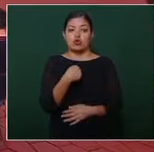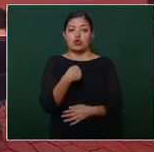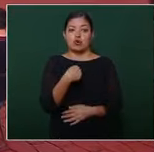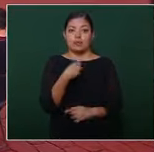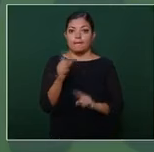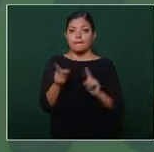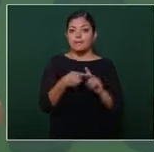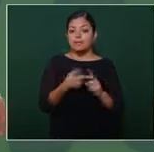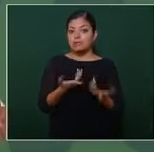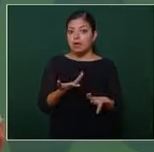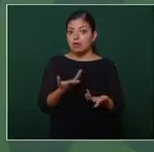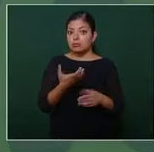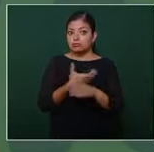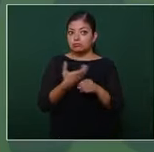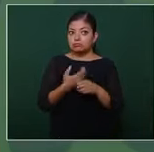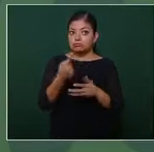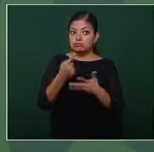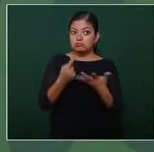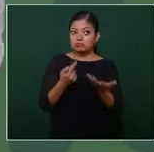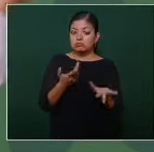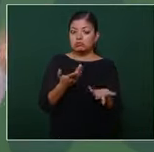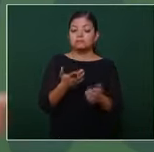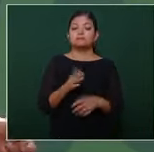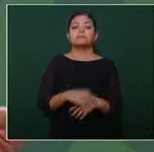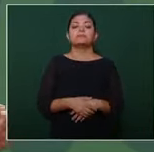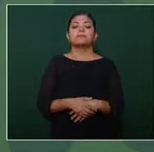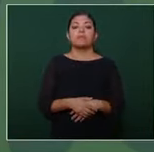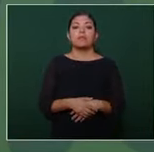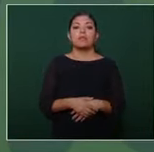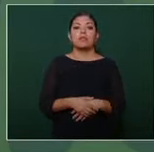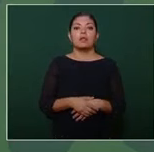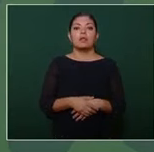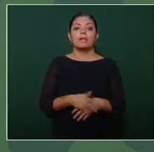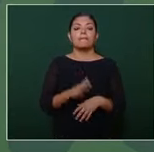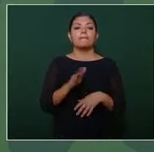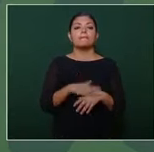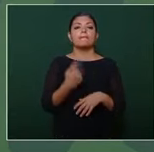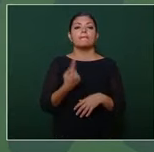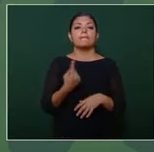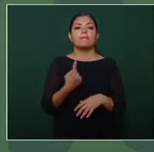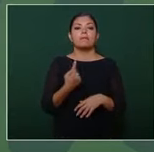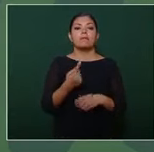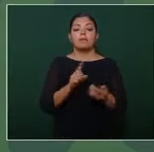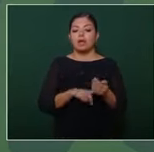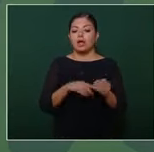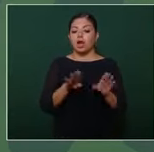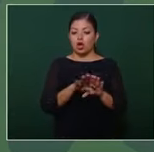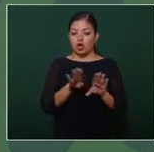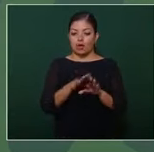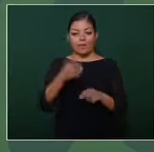elementos porque no es lo de antes